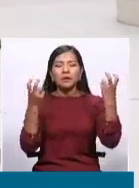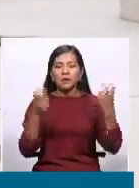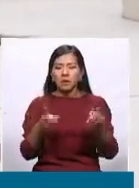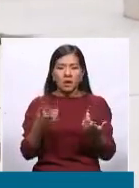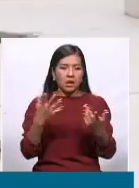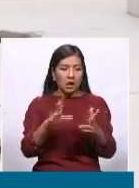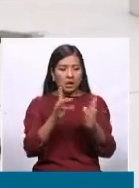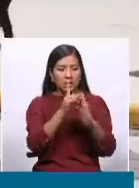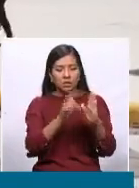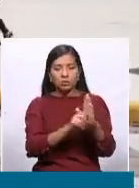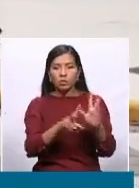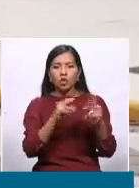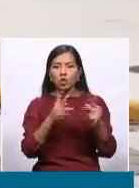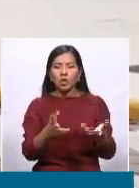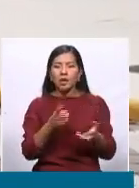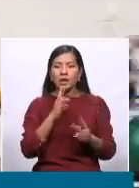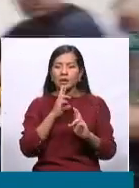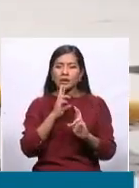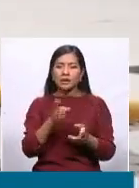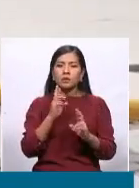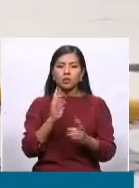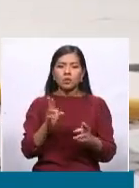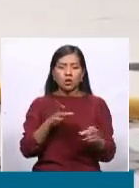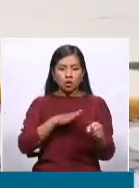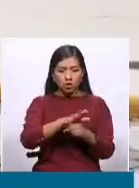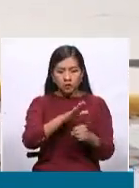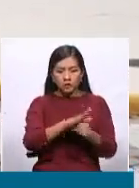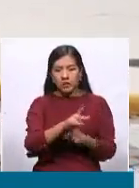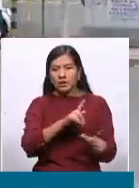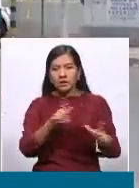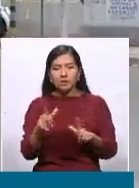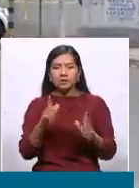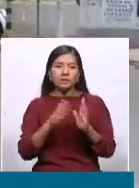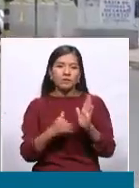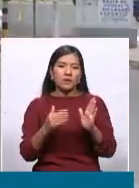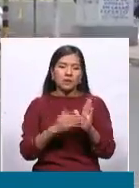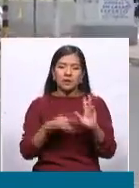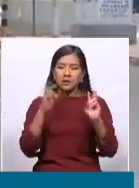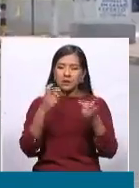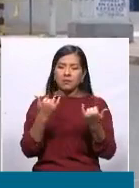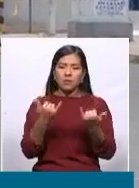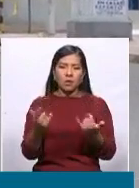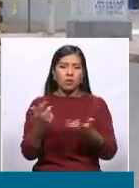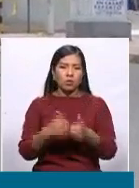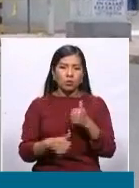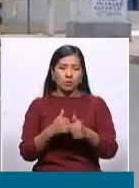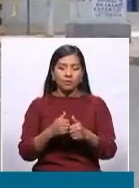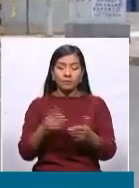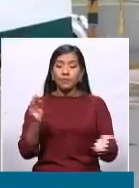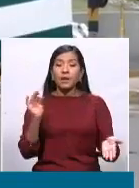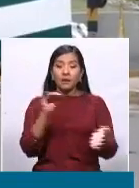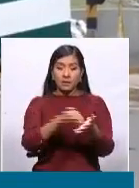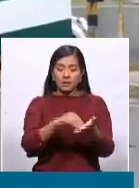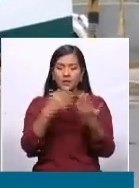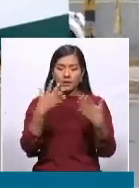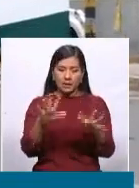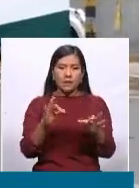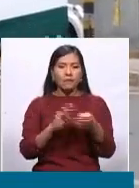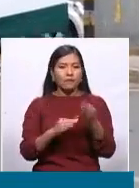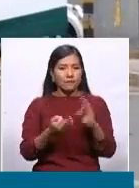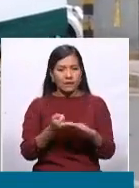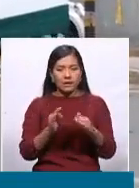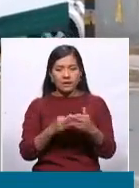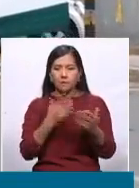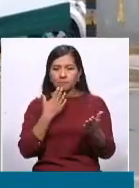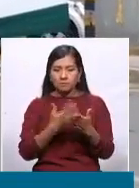las respuestas suficientes ese decreto supremo a lo que se está demandando en este momento la fecha está establecida sale de un